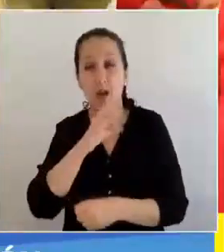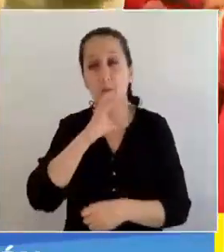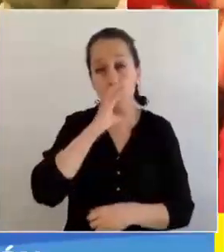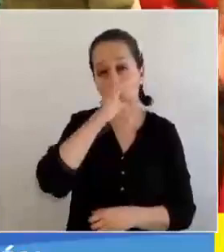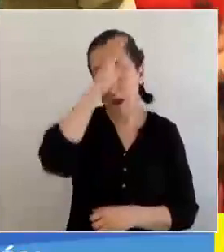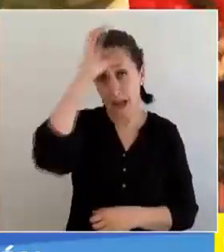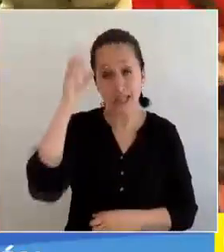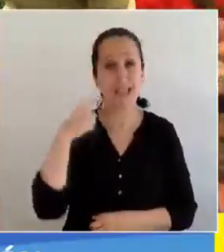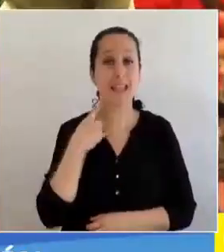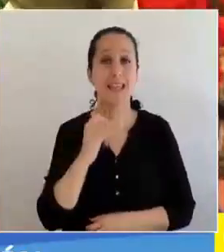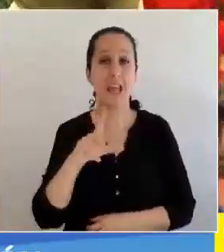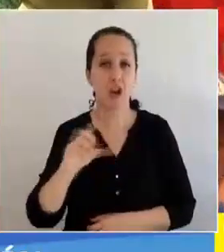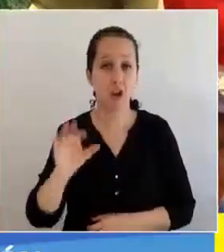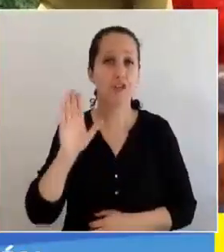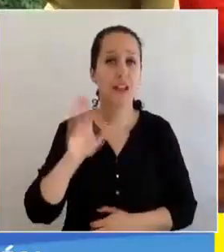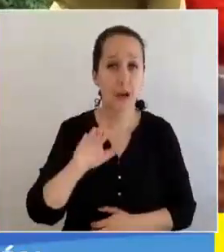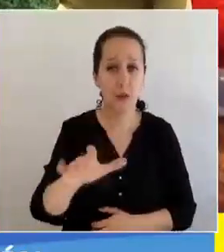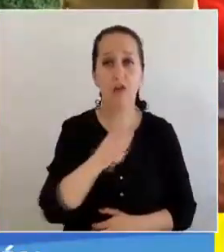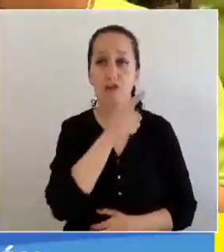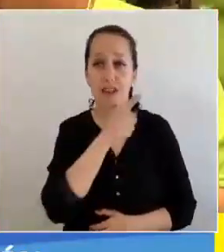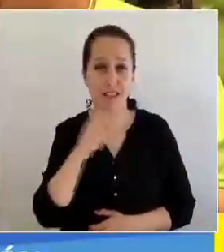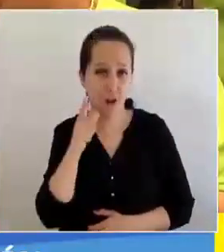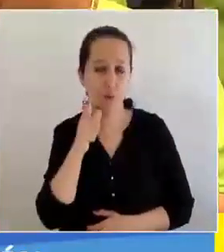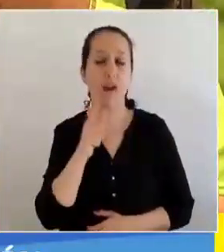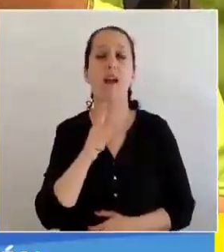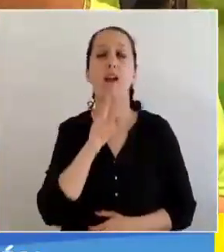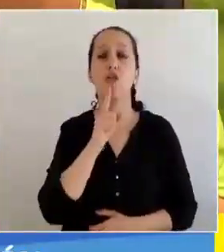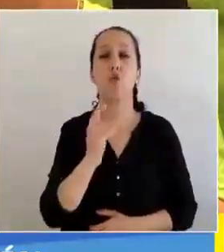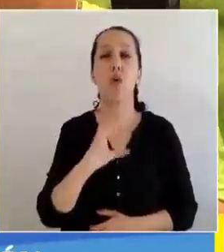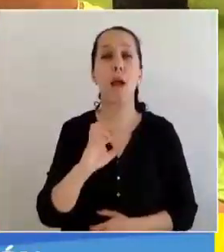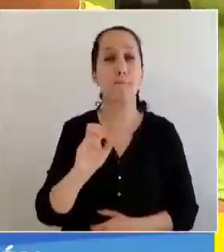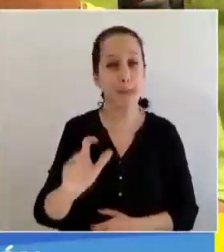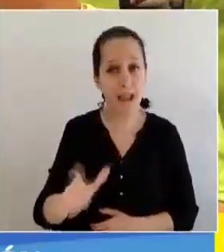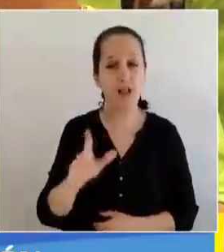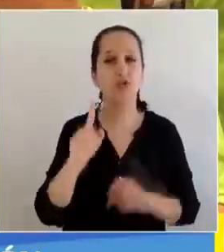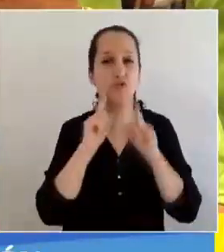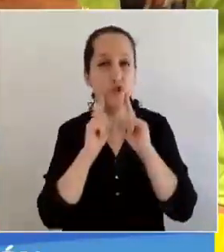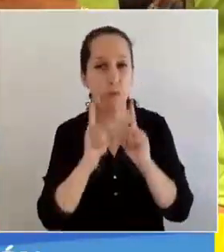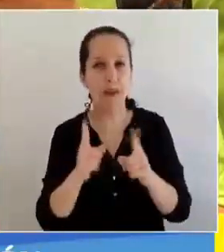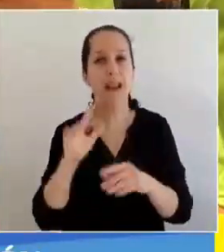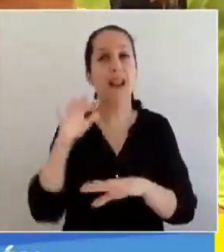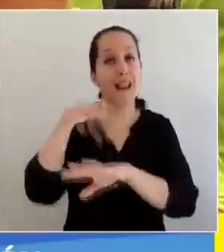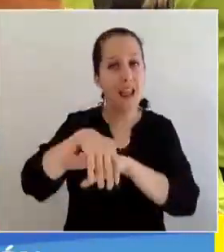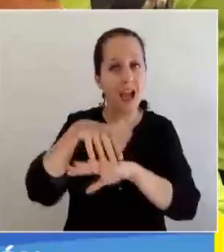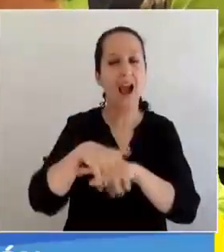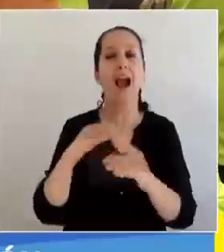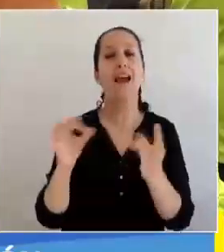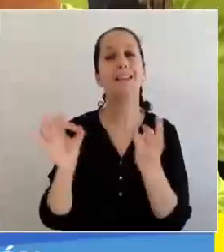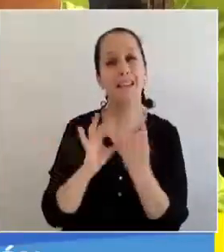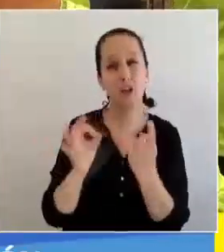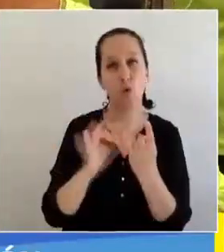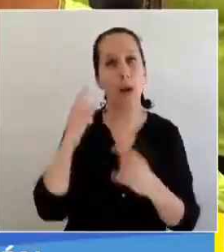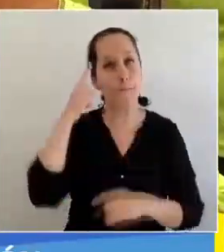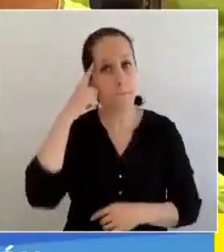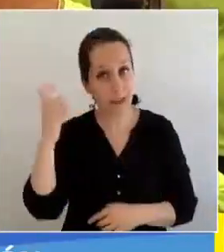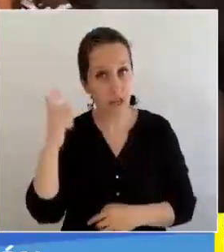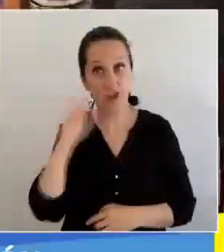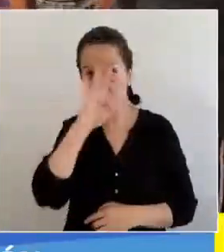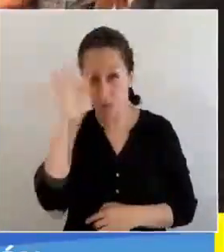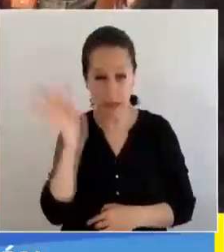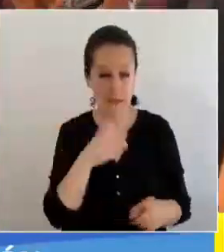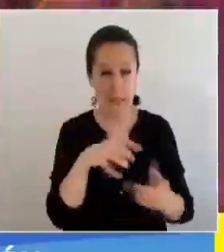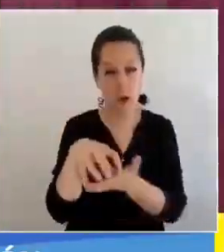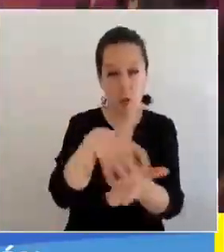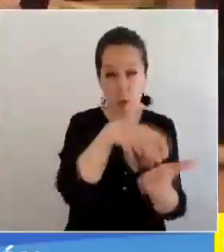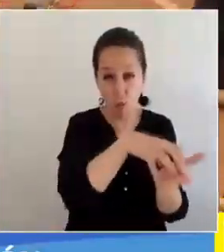Cañete, Quilleco, Talcahuano, Santa Juana, Tucapel, Tomé, Laja, Tirúa, Penco y